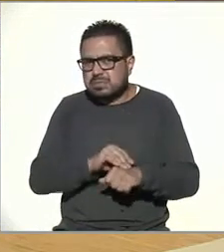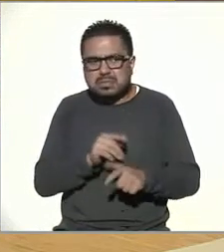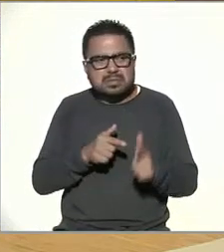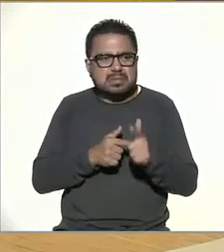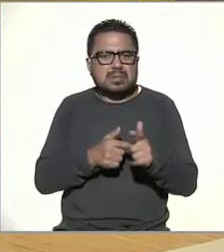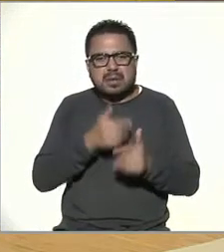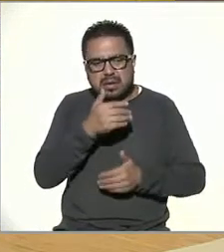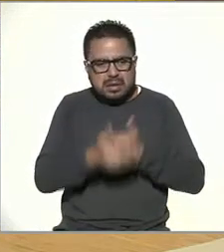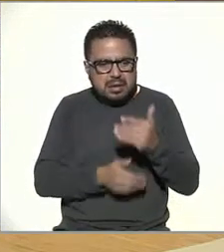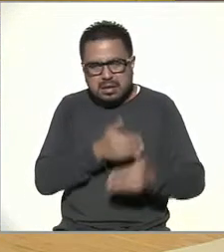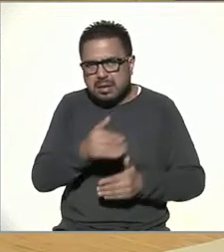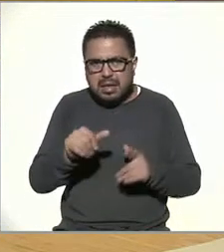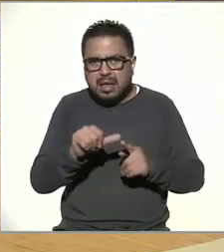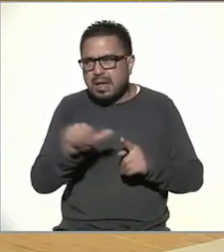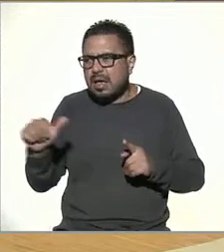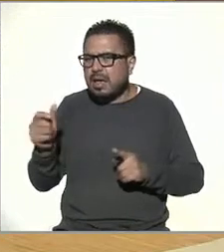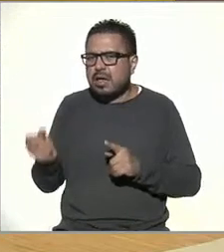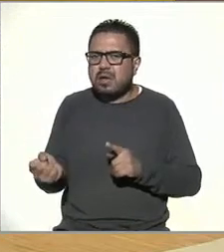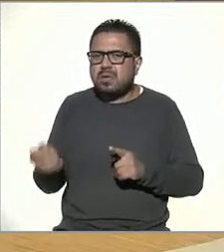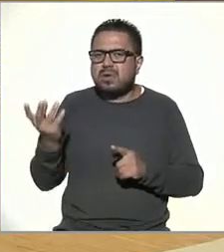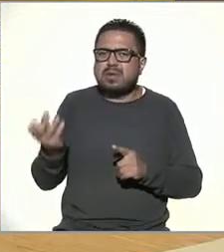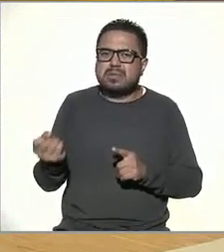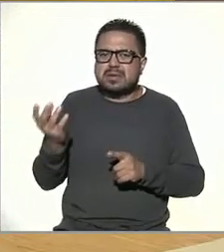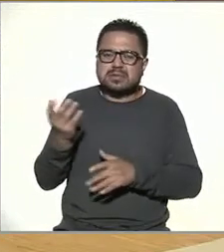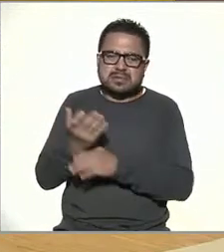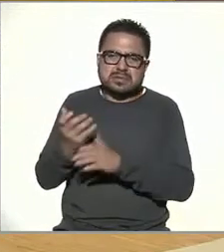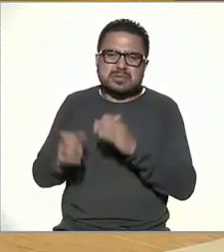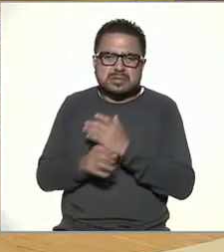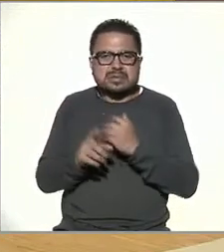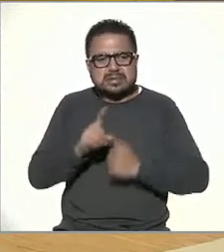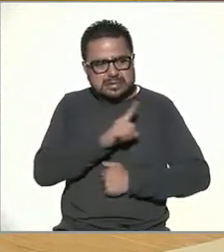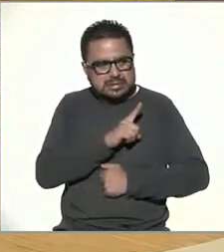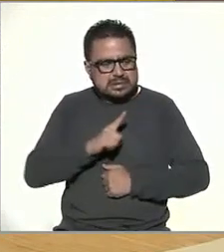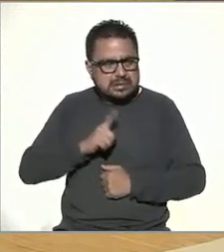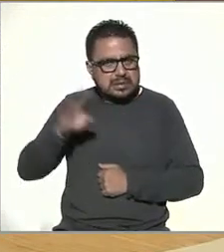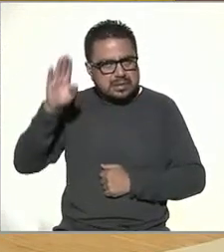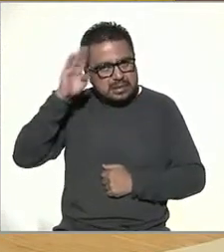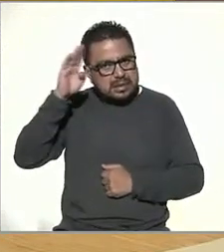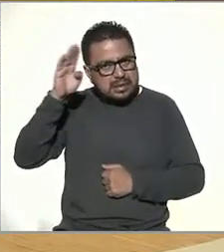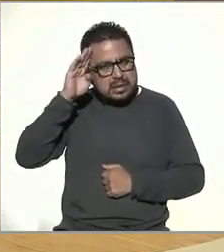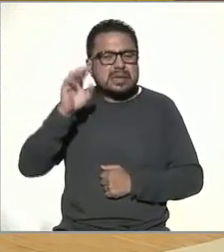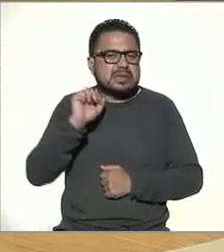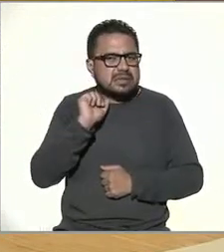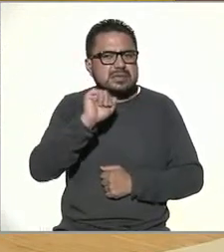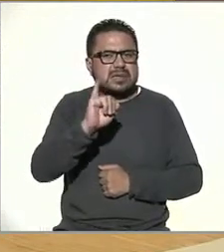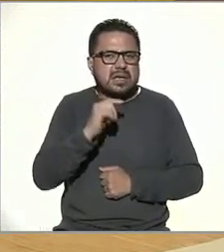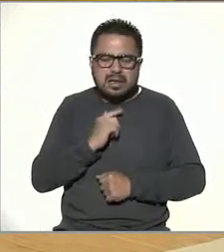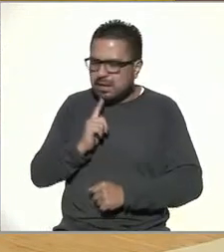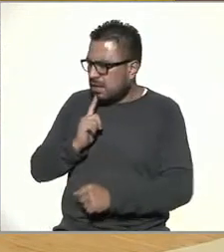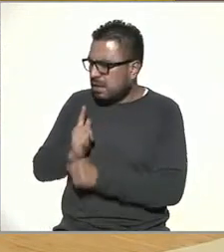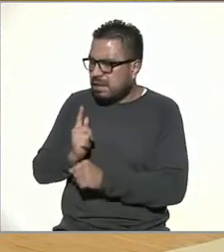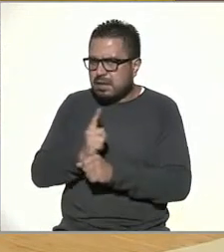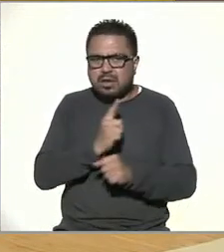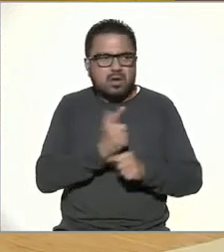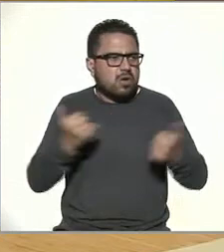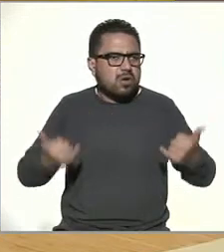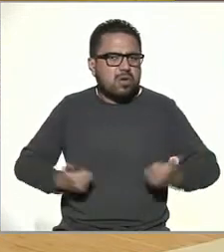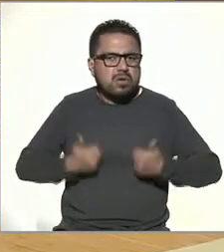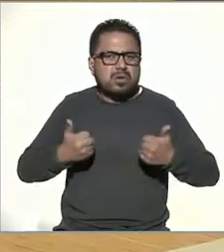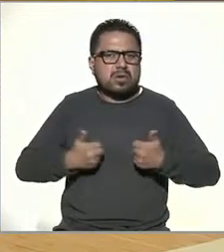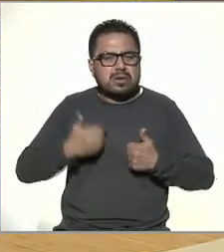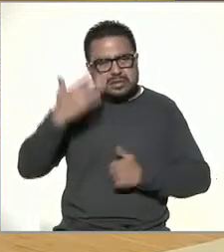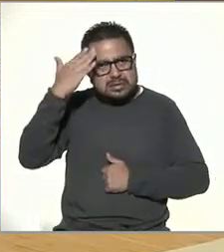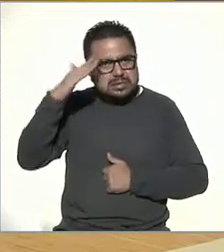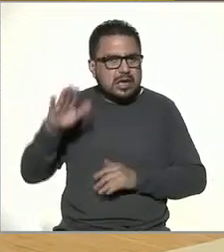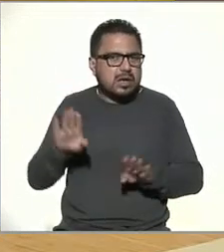avanzando hacia otros estadios. Entonces, yo creo que hay que pensar, a veces sí lo vemos en los jóvenes que saben